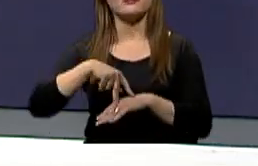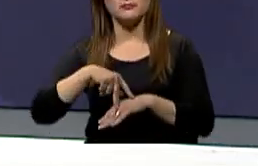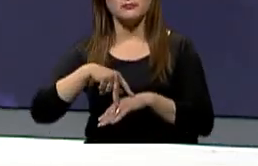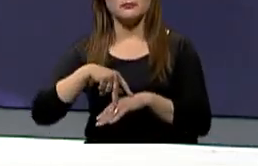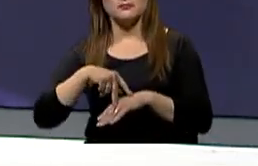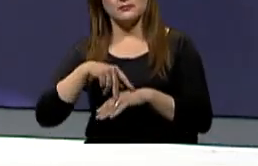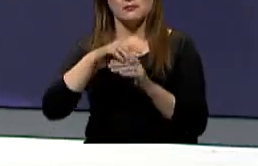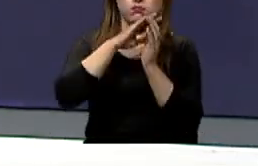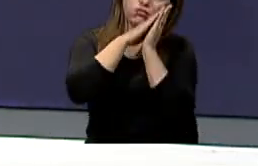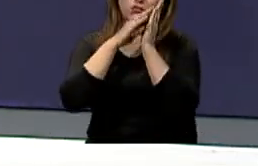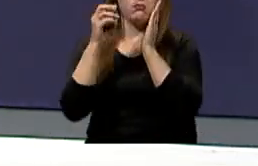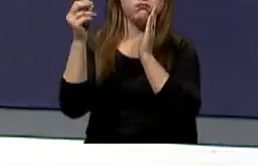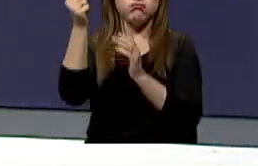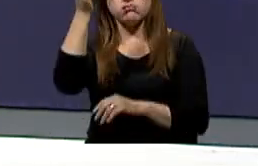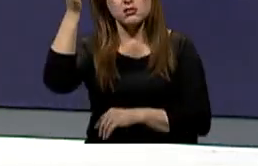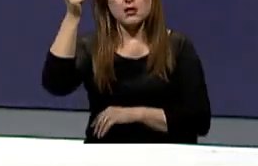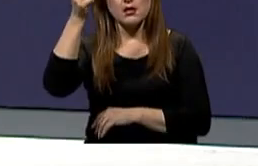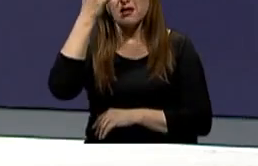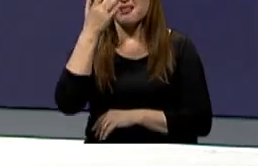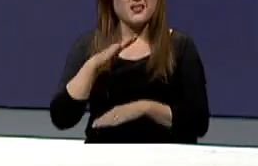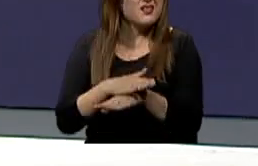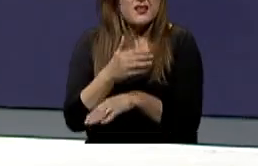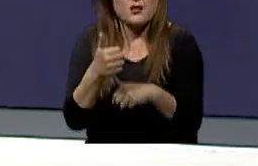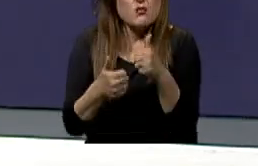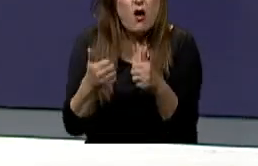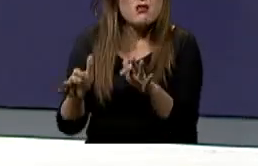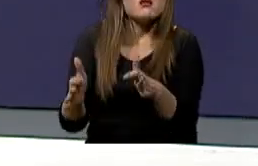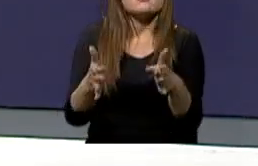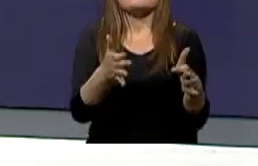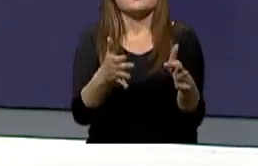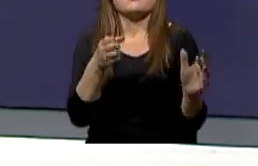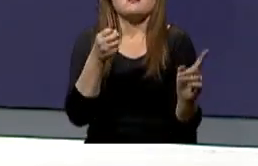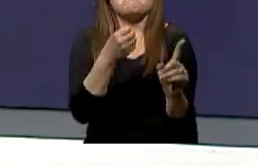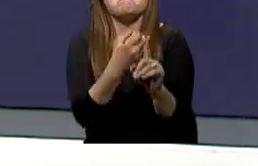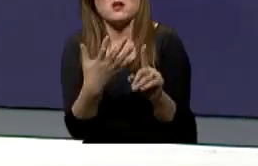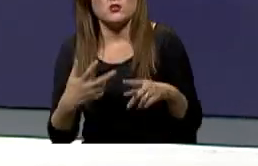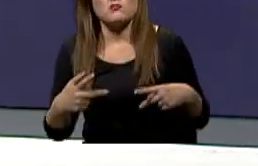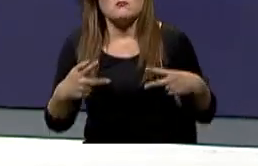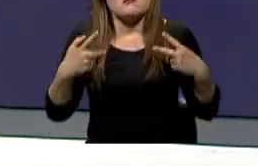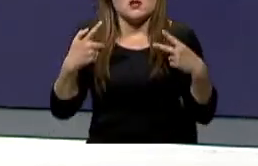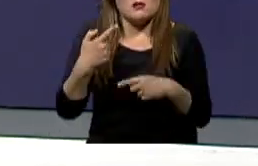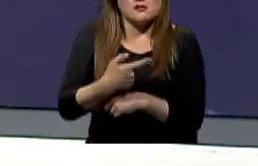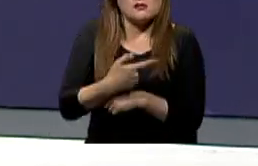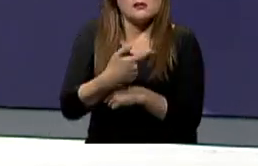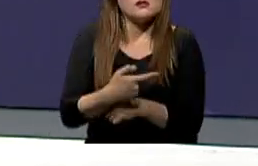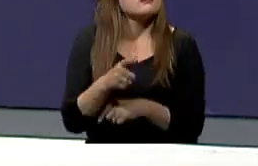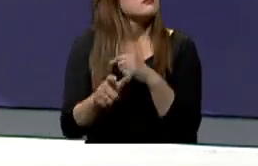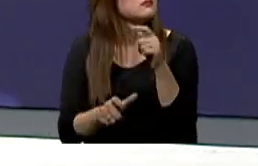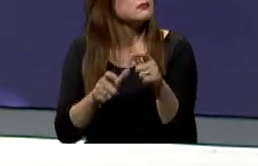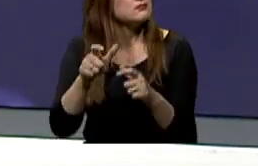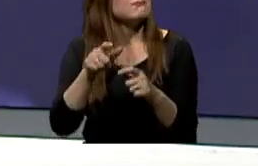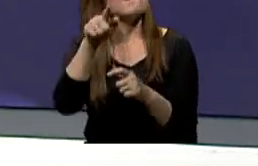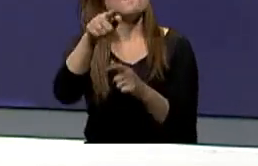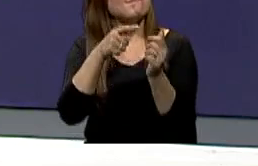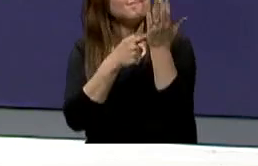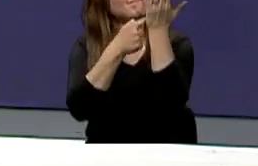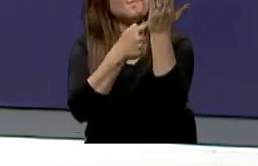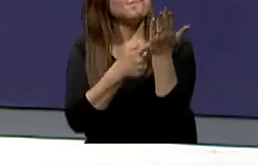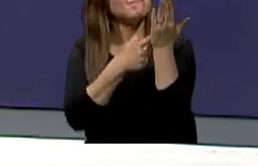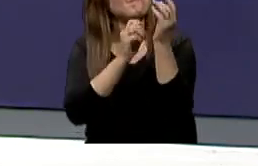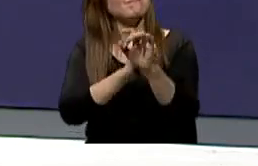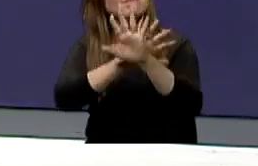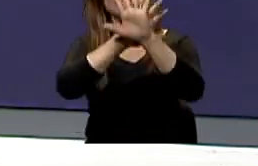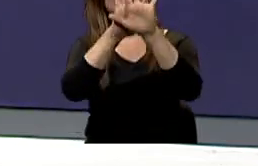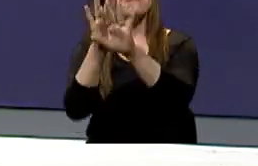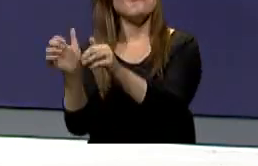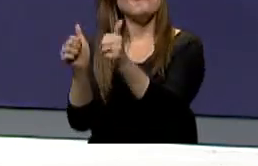¿Qué causa la narcolepsia? ¿Cómo se la puede tratar? ¿Cuál es el impacto que tiene este en la vida cotidiana de las personas? Pues eso lo exploraremos hoy junto